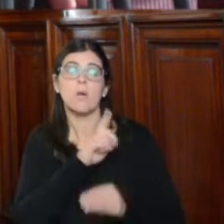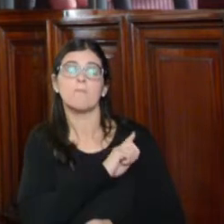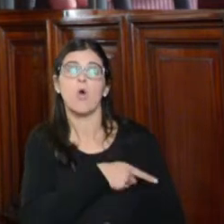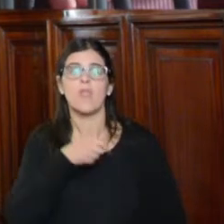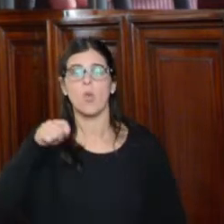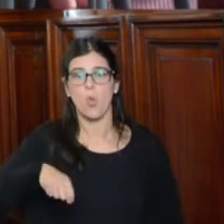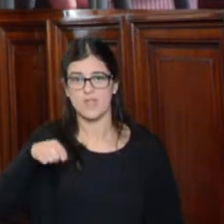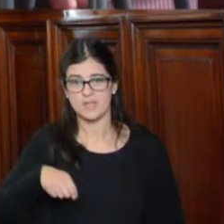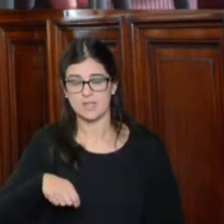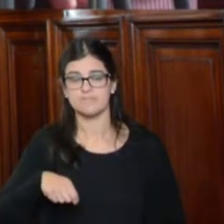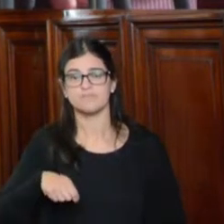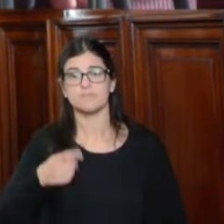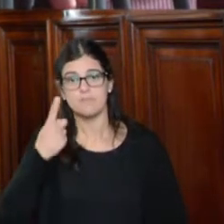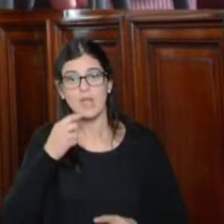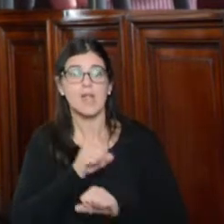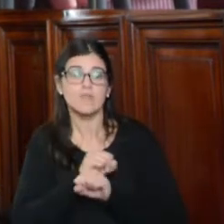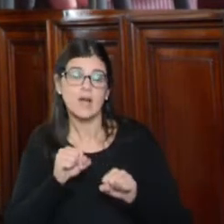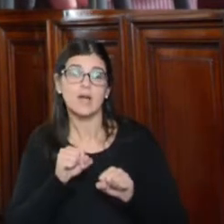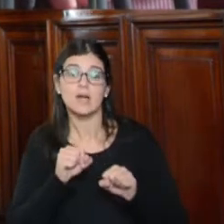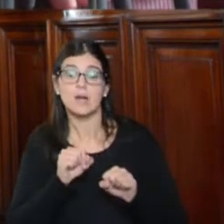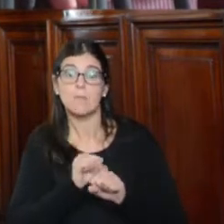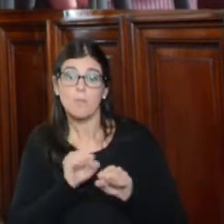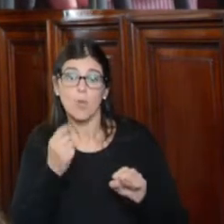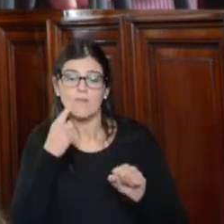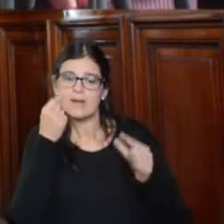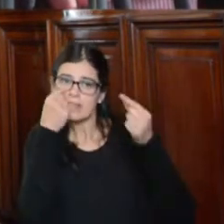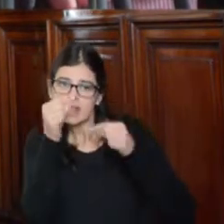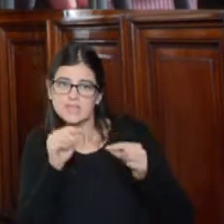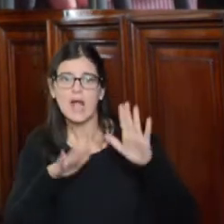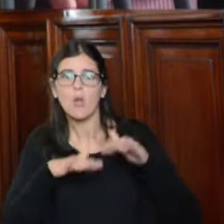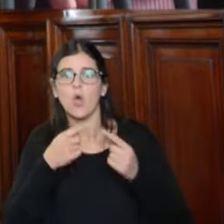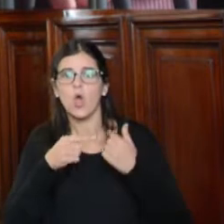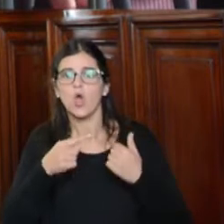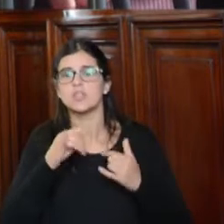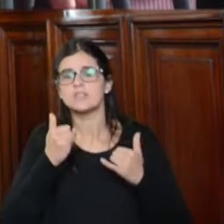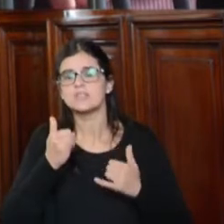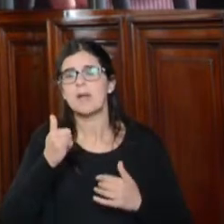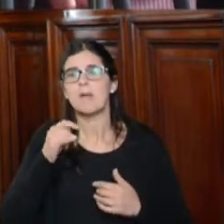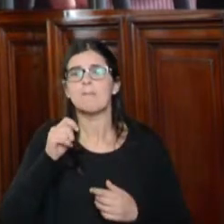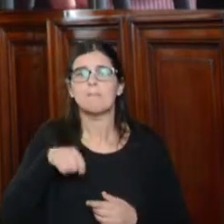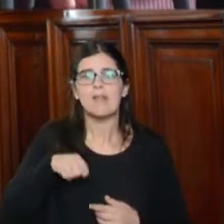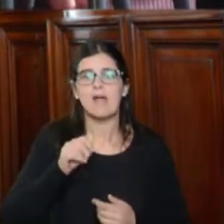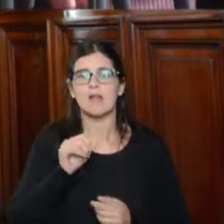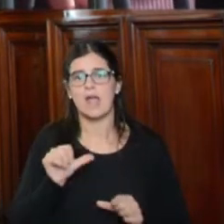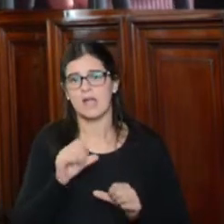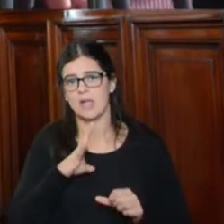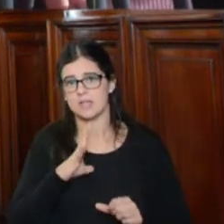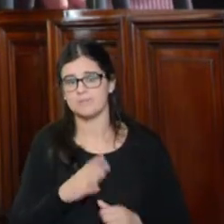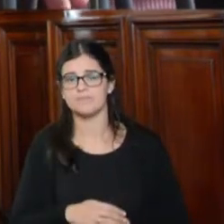Judicial, ¿no? Para ver si finalmente podemos detallar algunos de los tipos penales que se utilizan. Álvaro.